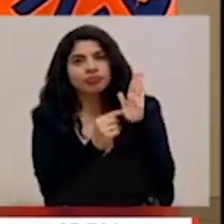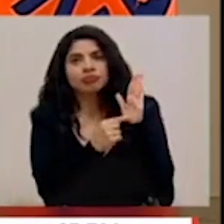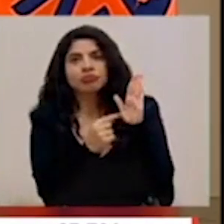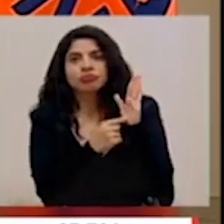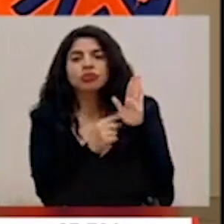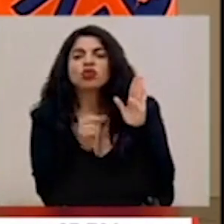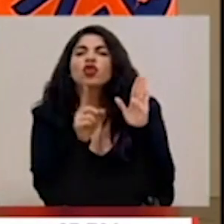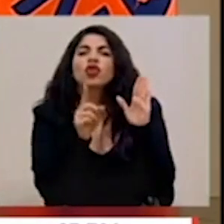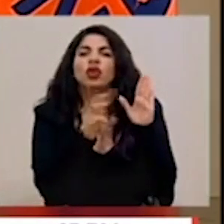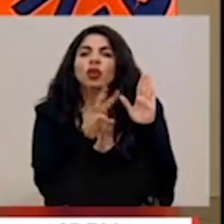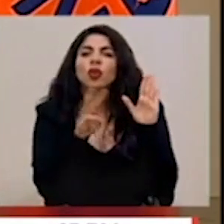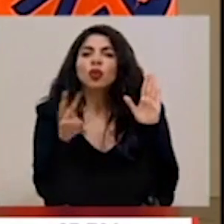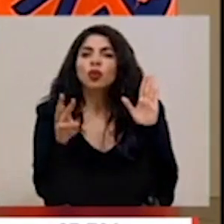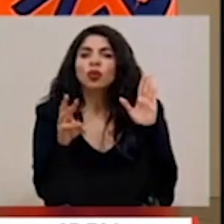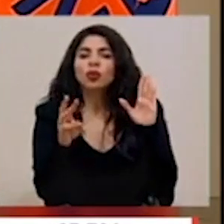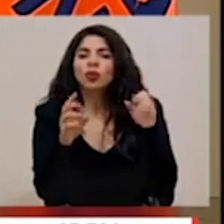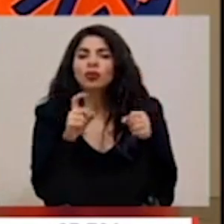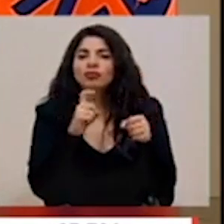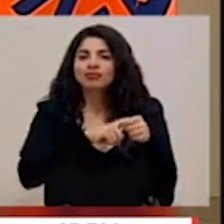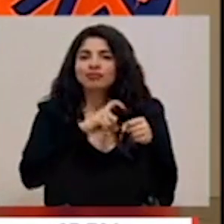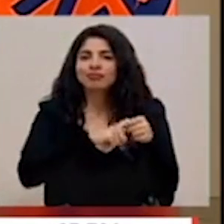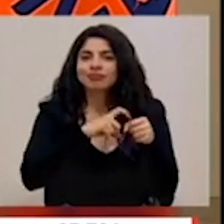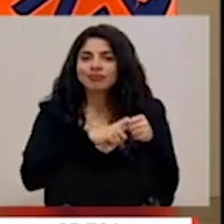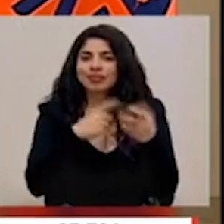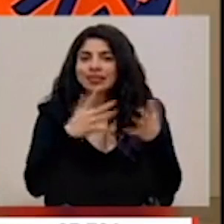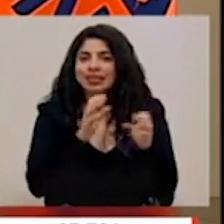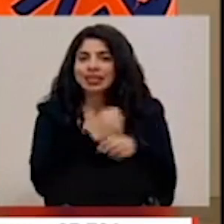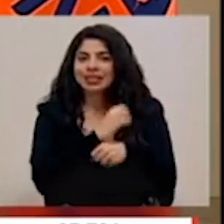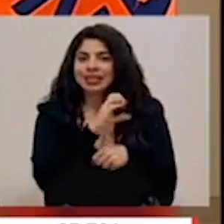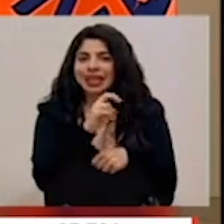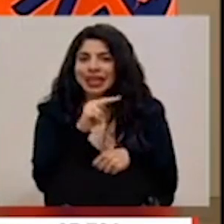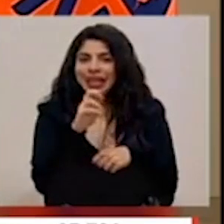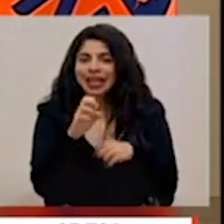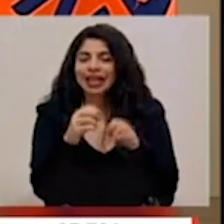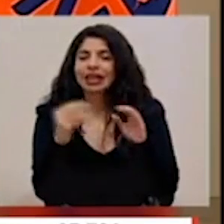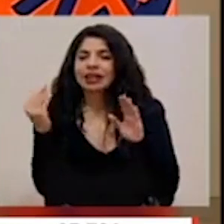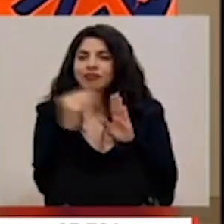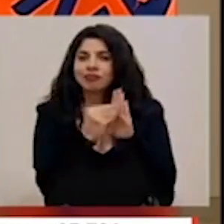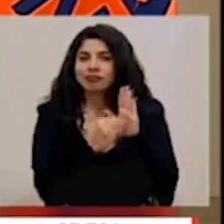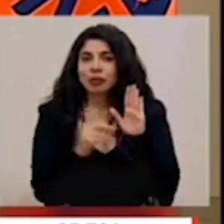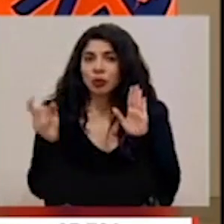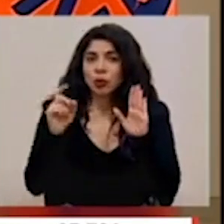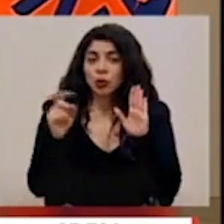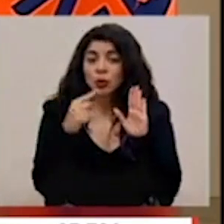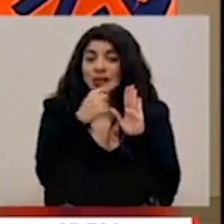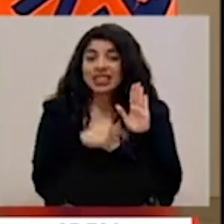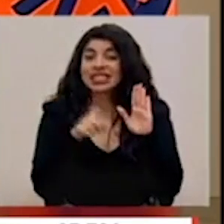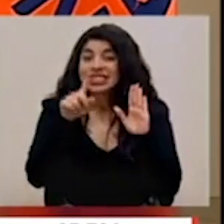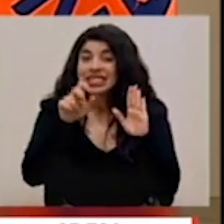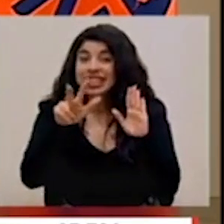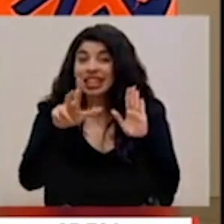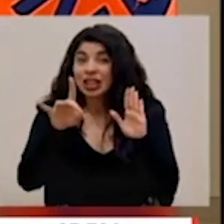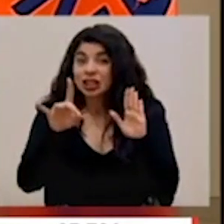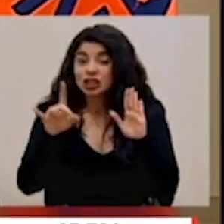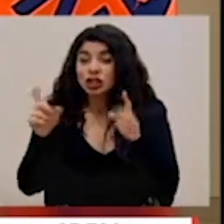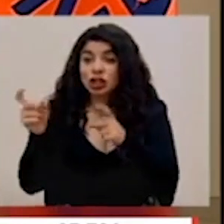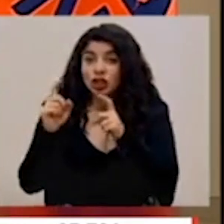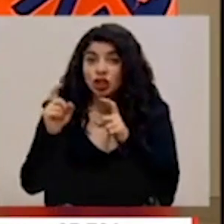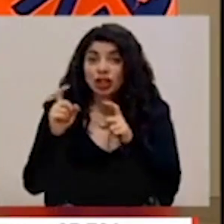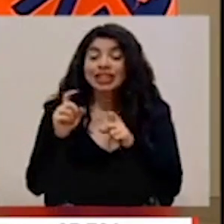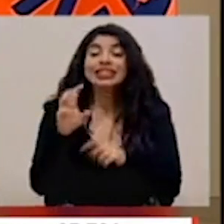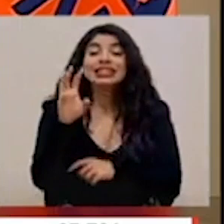plataforma de registro que implementó la CNE. De esos 138 donantes, 66